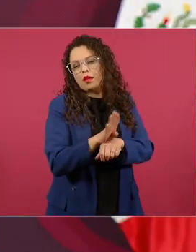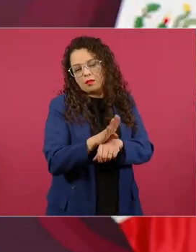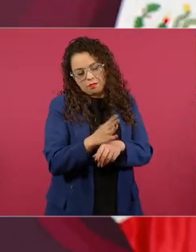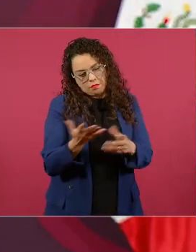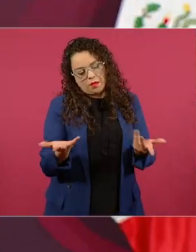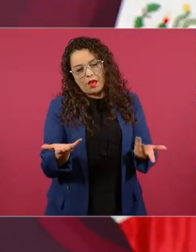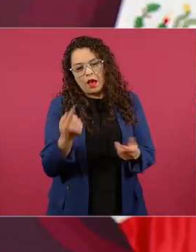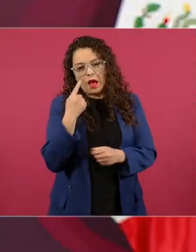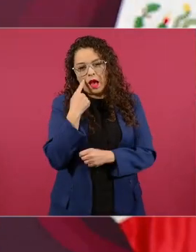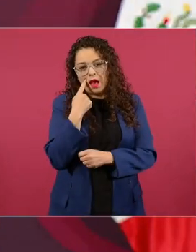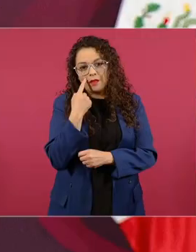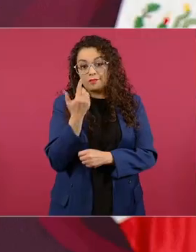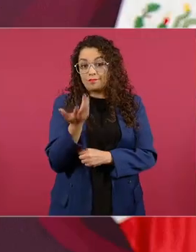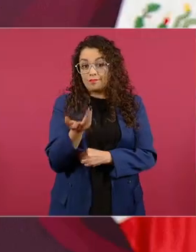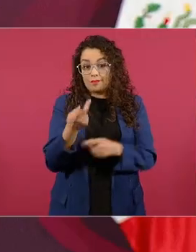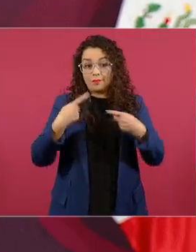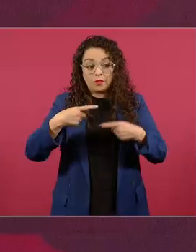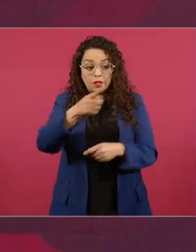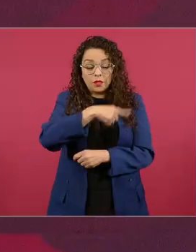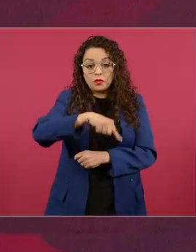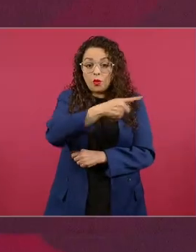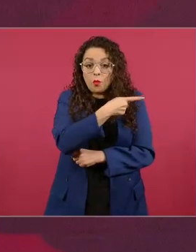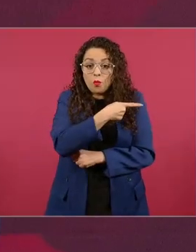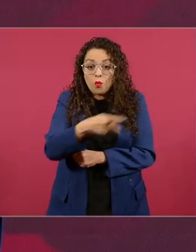traficaban con la pobreza de la gente